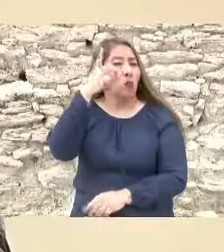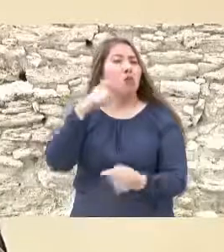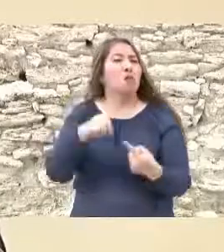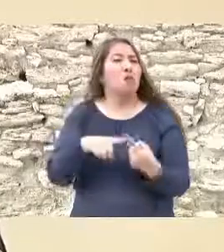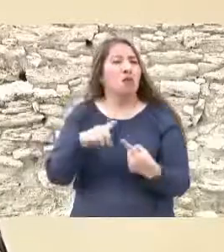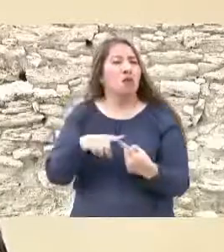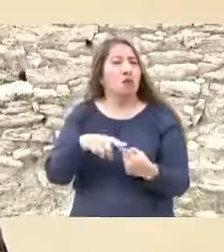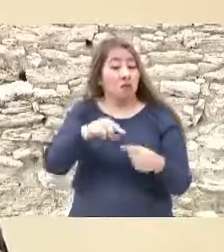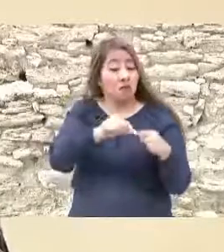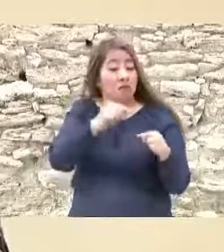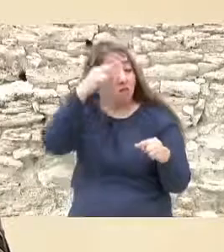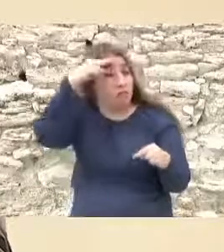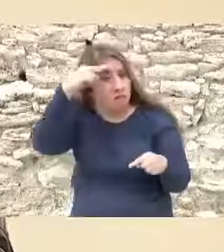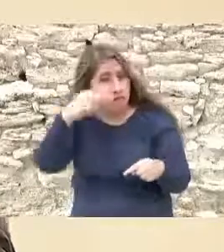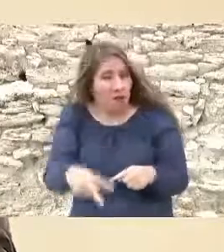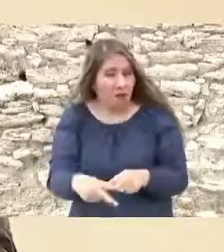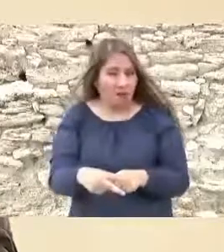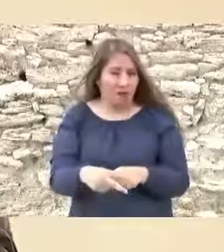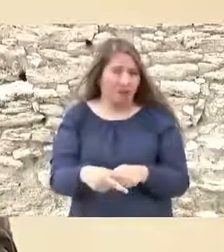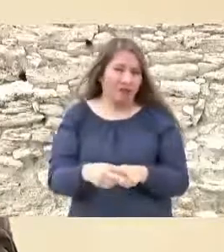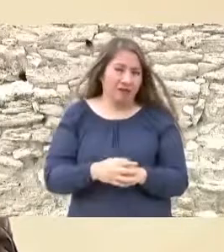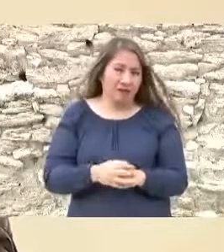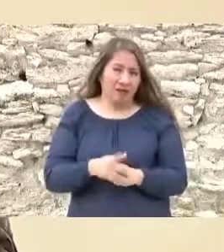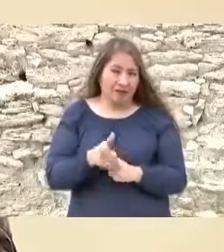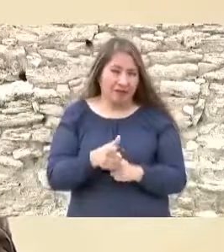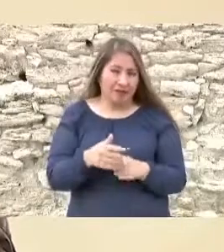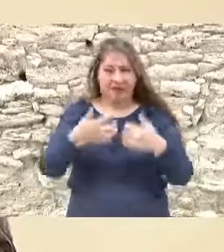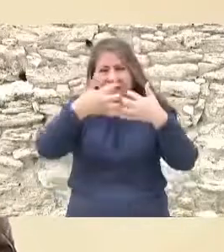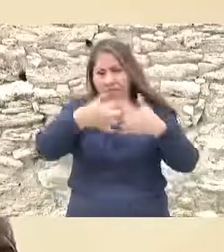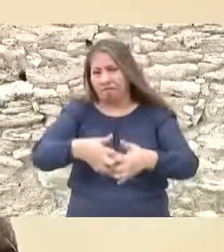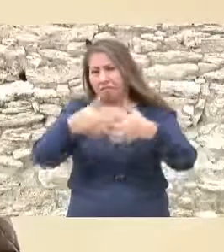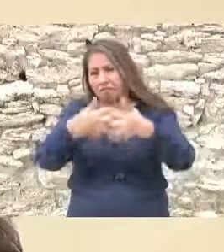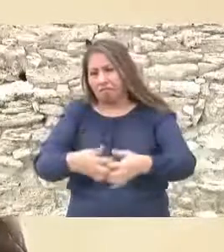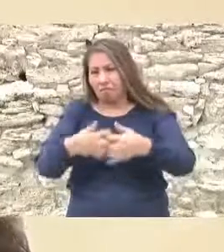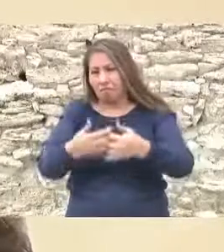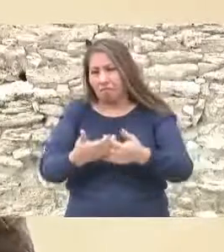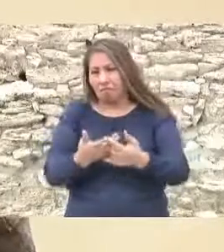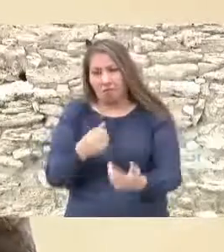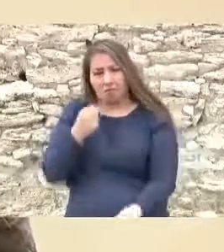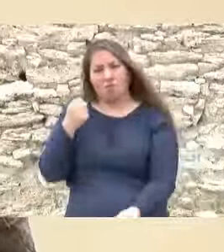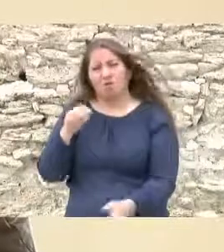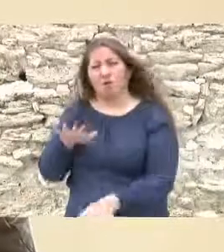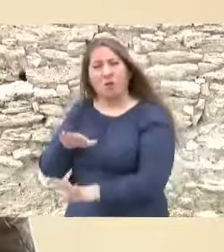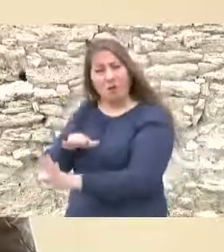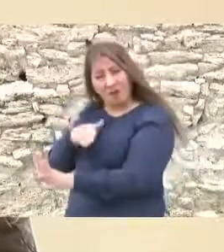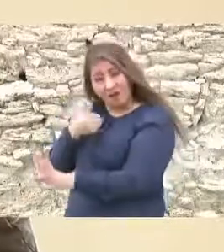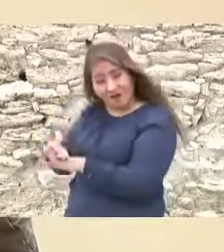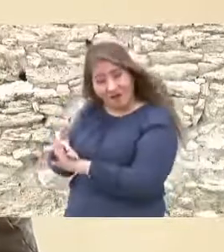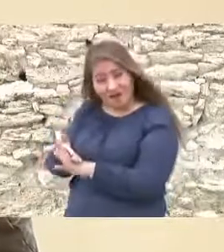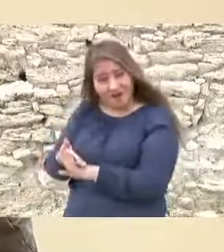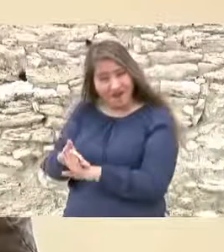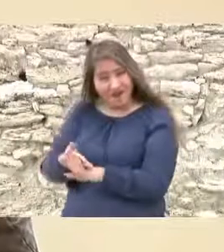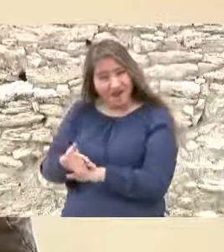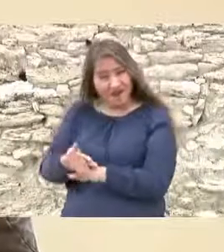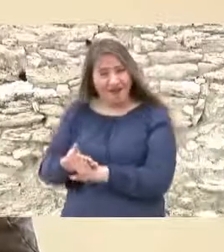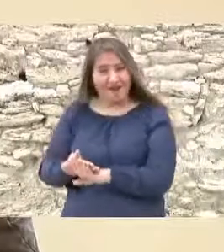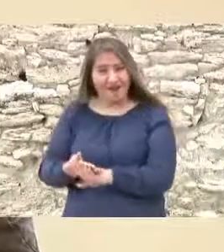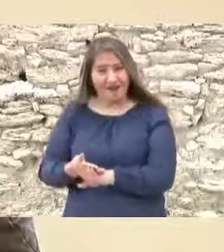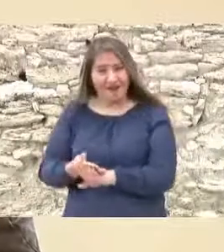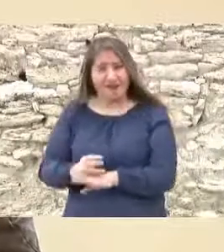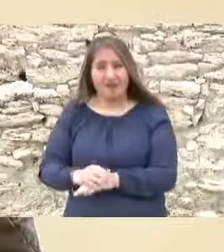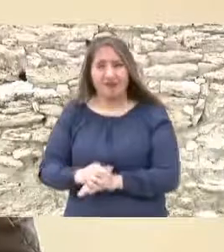las compañías extranjeras se inconforman y